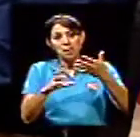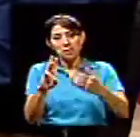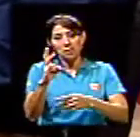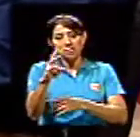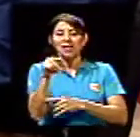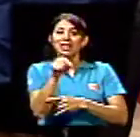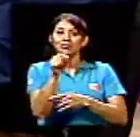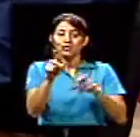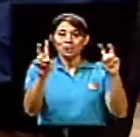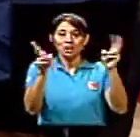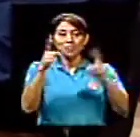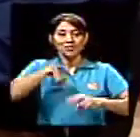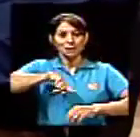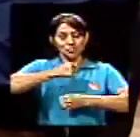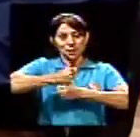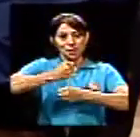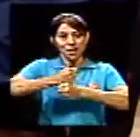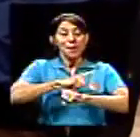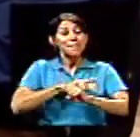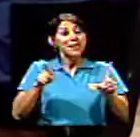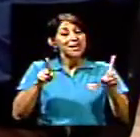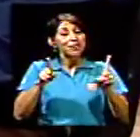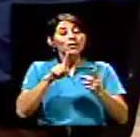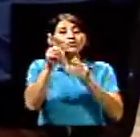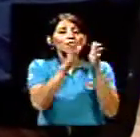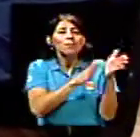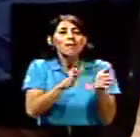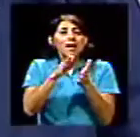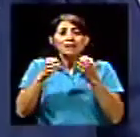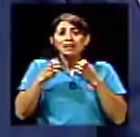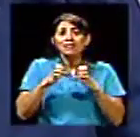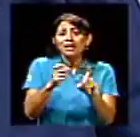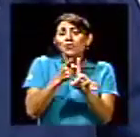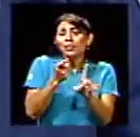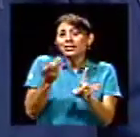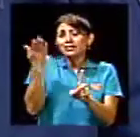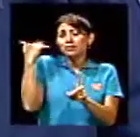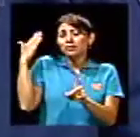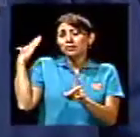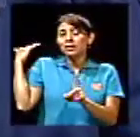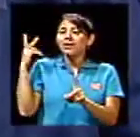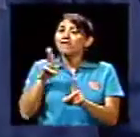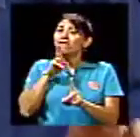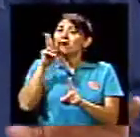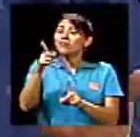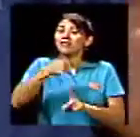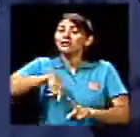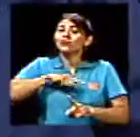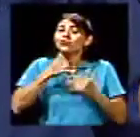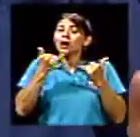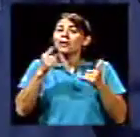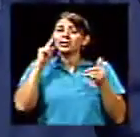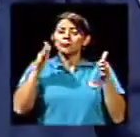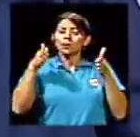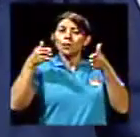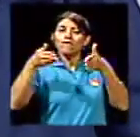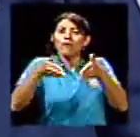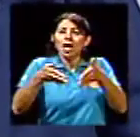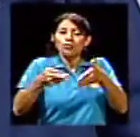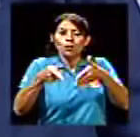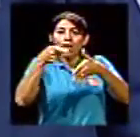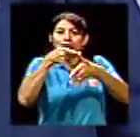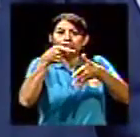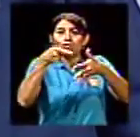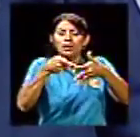trabajando. Pero es un plan estratégico que traemos de hace años. Realmente lo que estamos haciendo es, como enfocándonos, esto vamos a hacerlo, esto vamos a hacerlo.